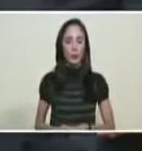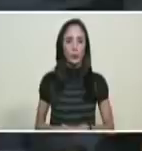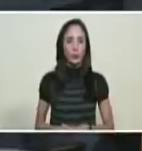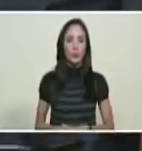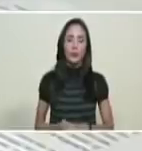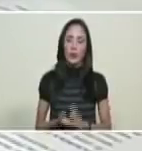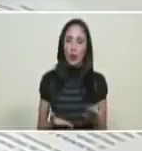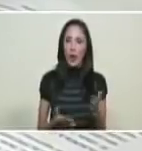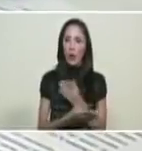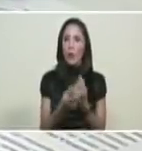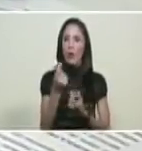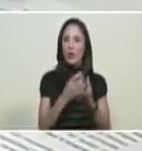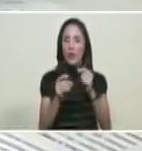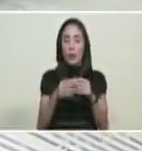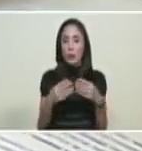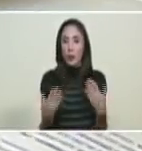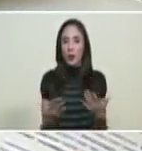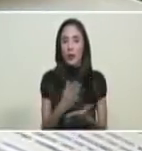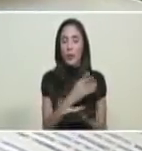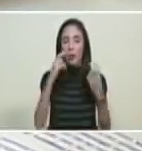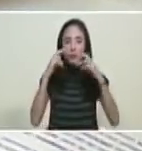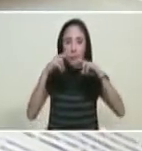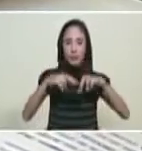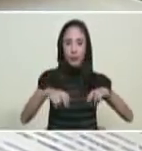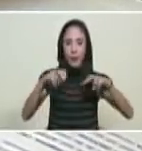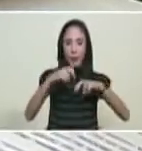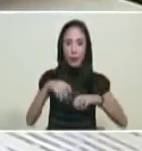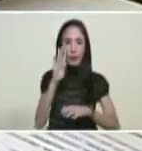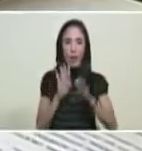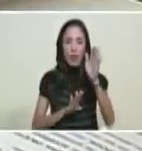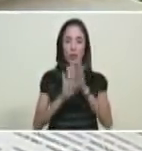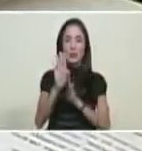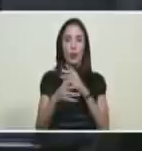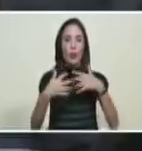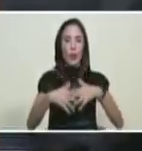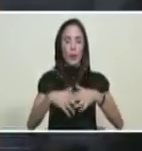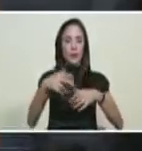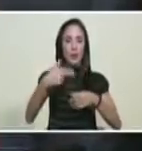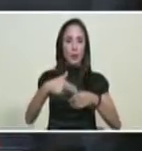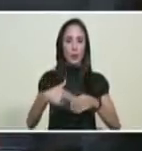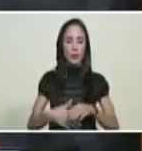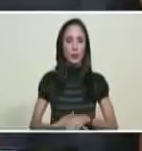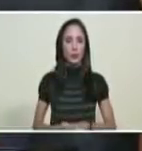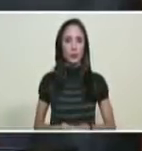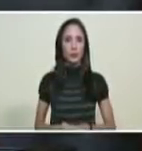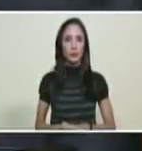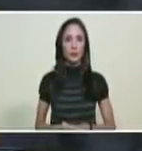que será destinado a la investigación y desarrollo de la industria petrolera.